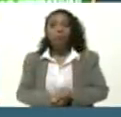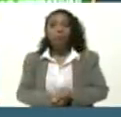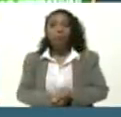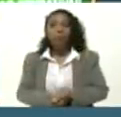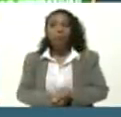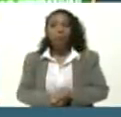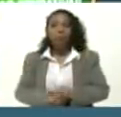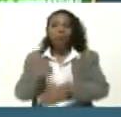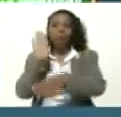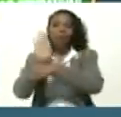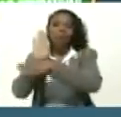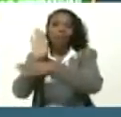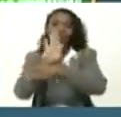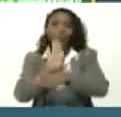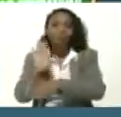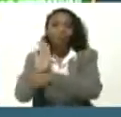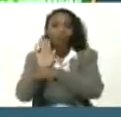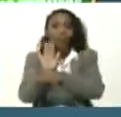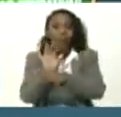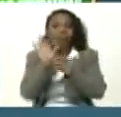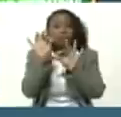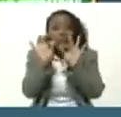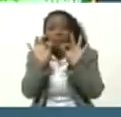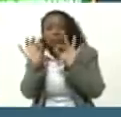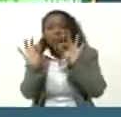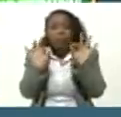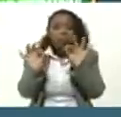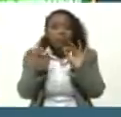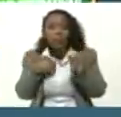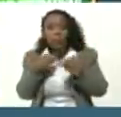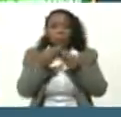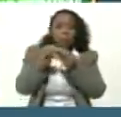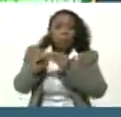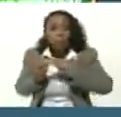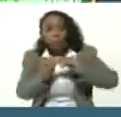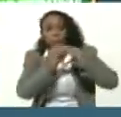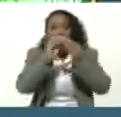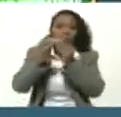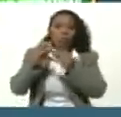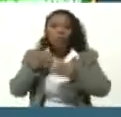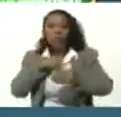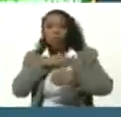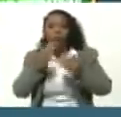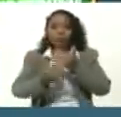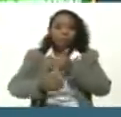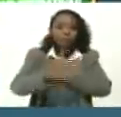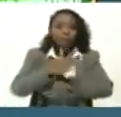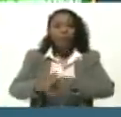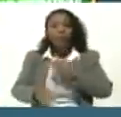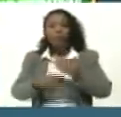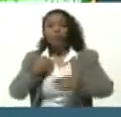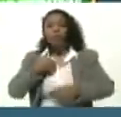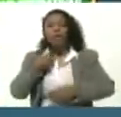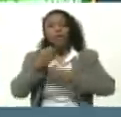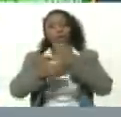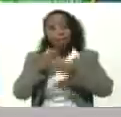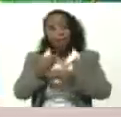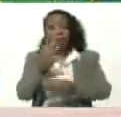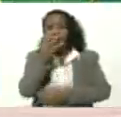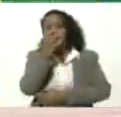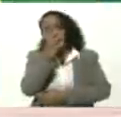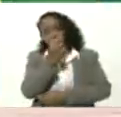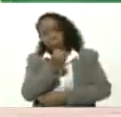Cuidando Todos los detalles Fuimos avanzando Luego tuvimos La triste Y